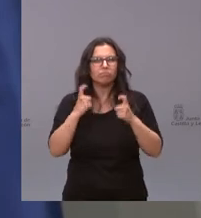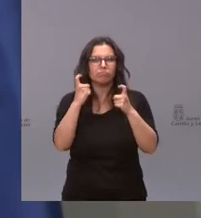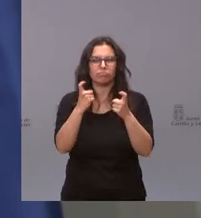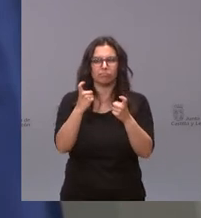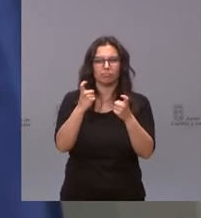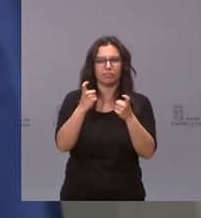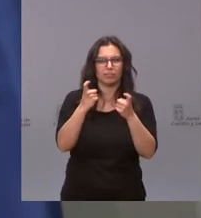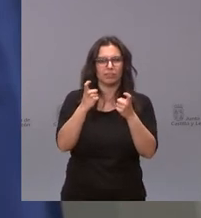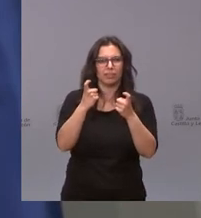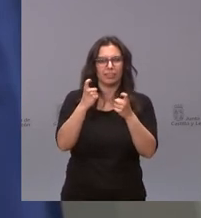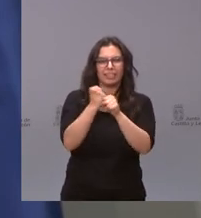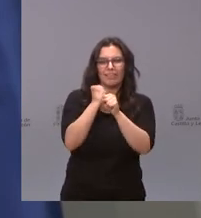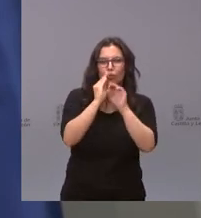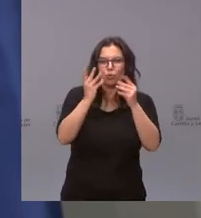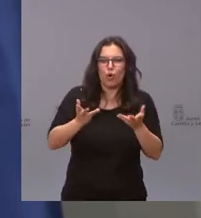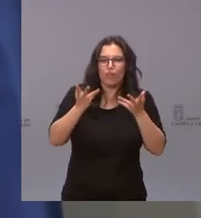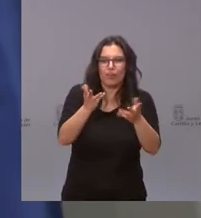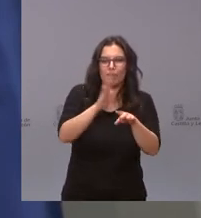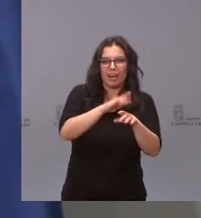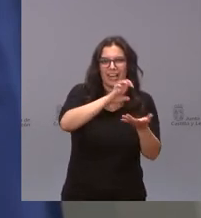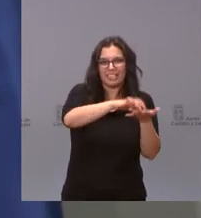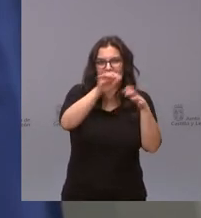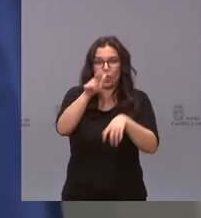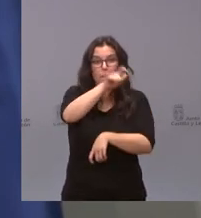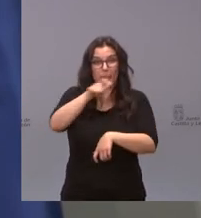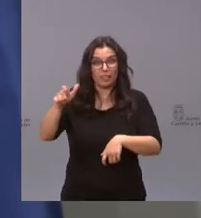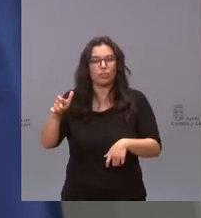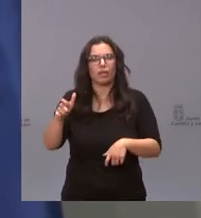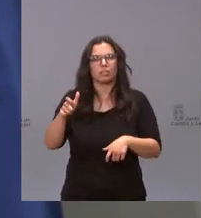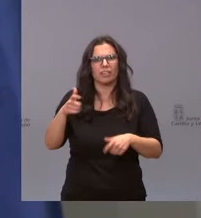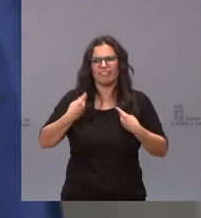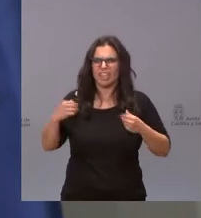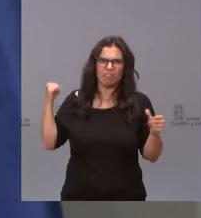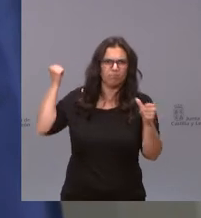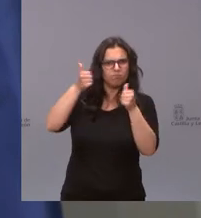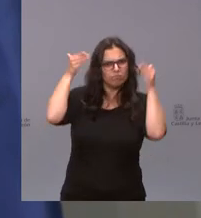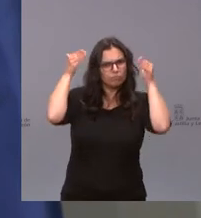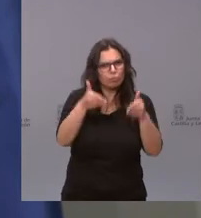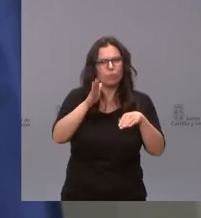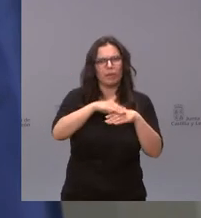a esta comunidad son personas que han dedicado su vida al servicio de esta comunidad a las que ayer